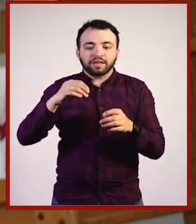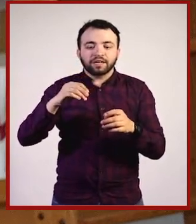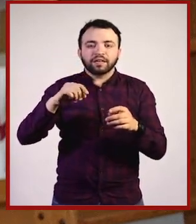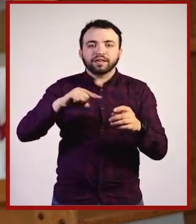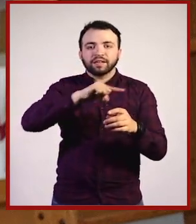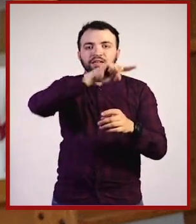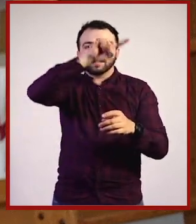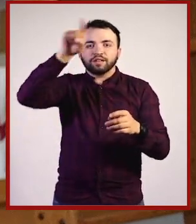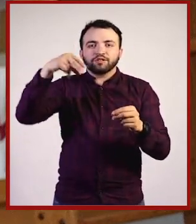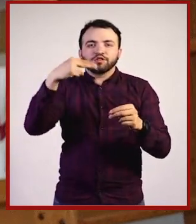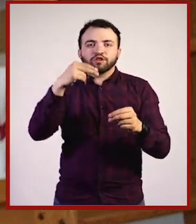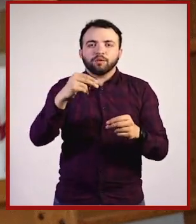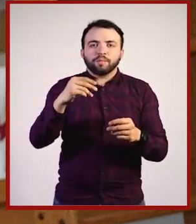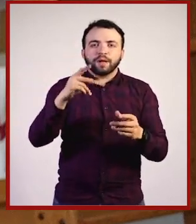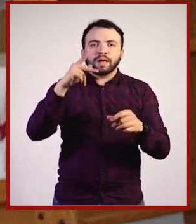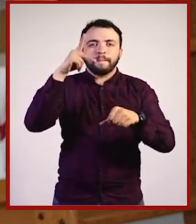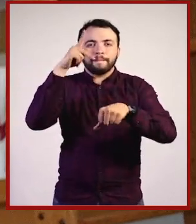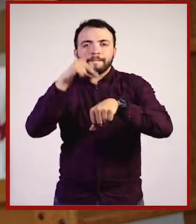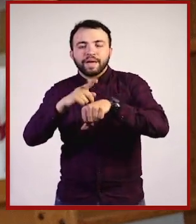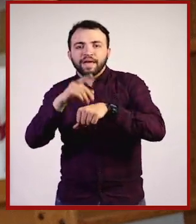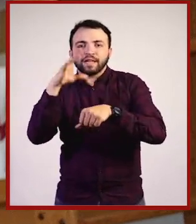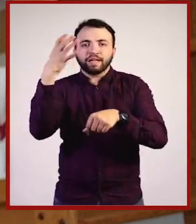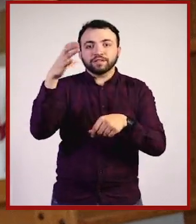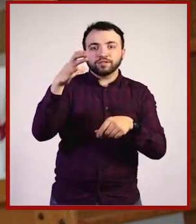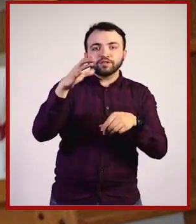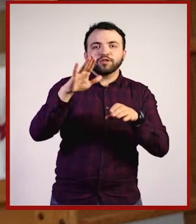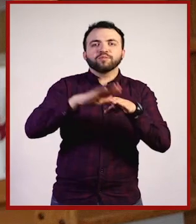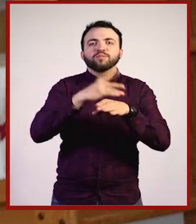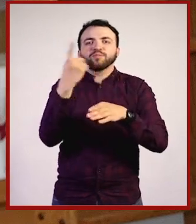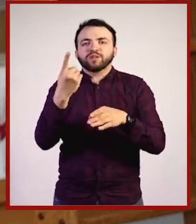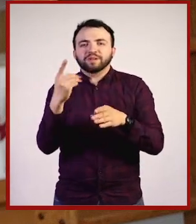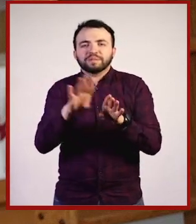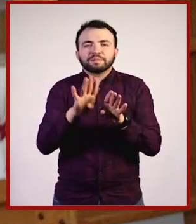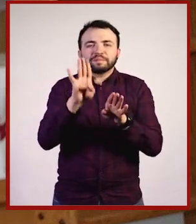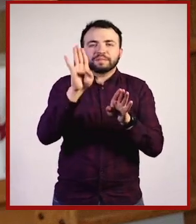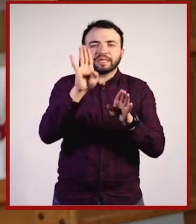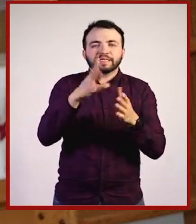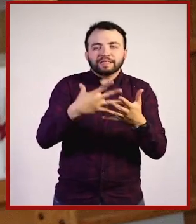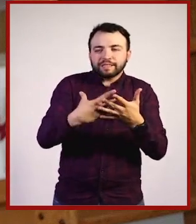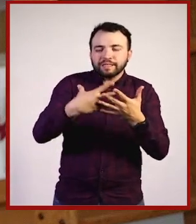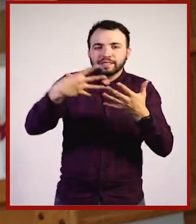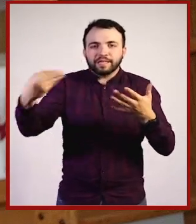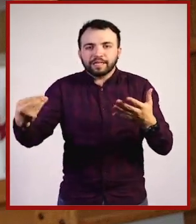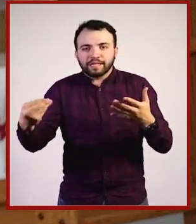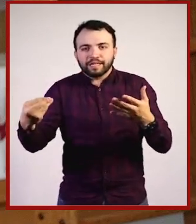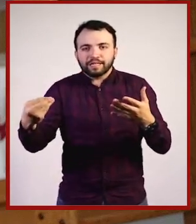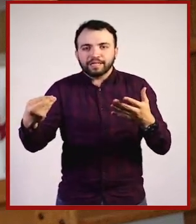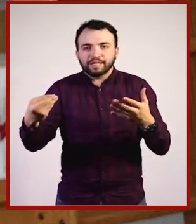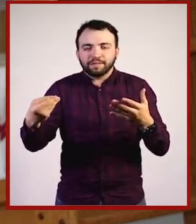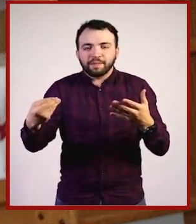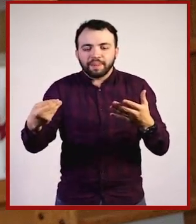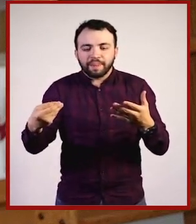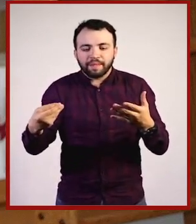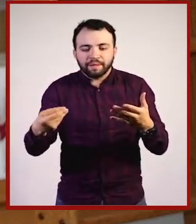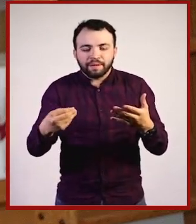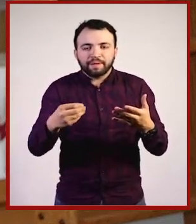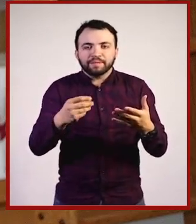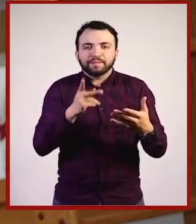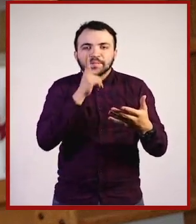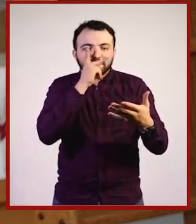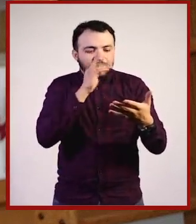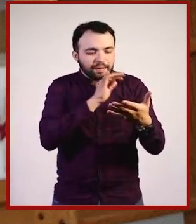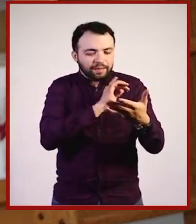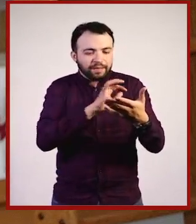horas ni de años, sino de versos. Entonces, los versos son los mismos, la misma